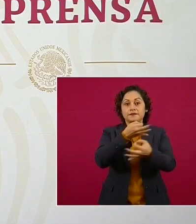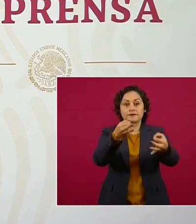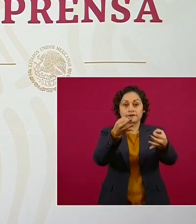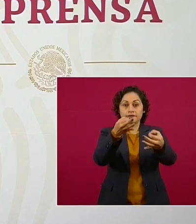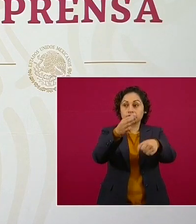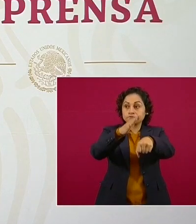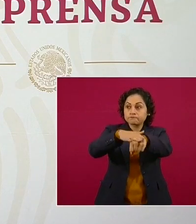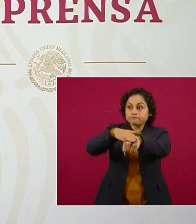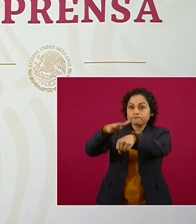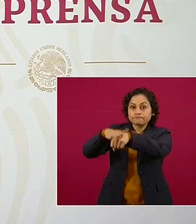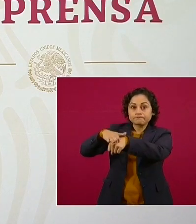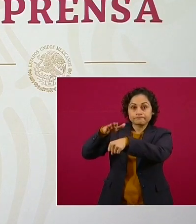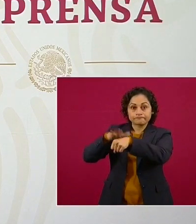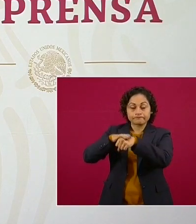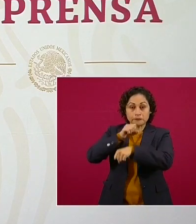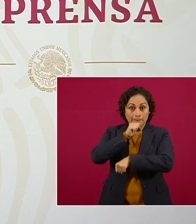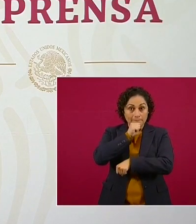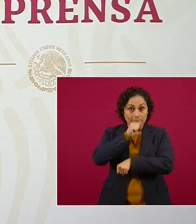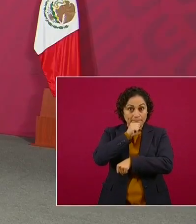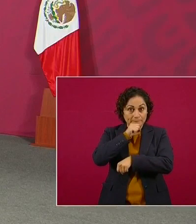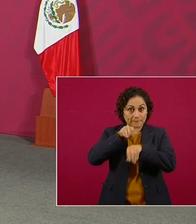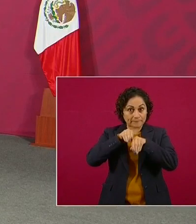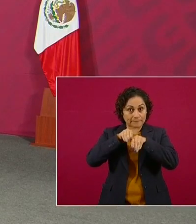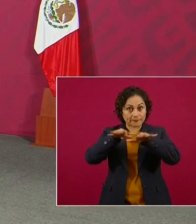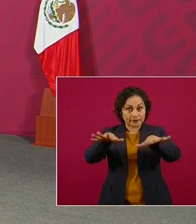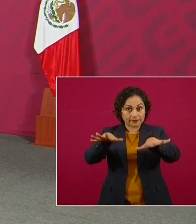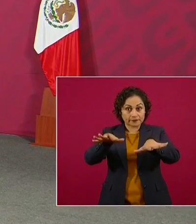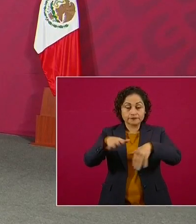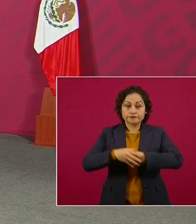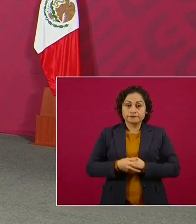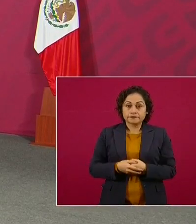respetuoso.